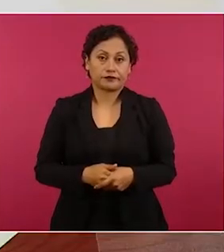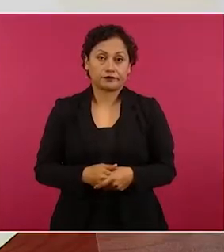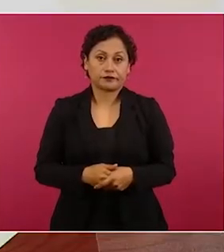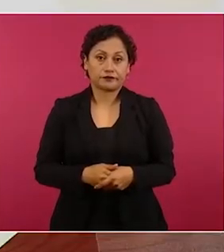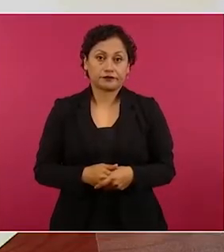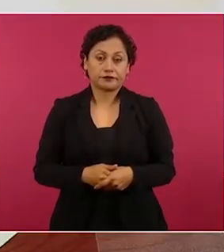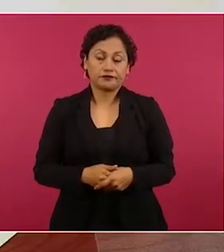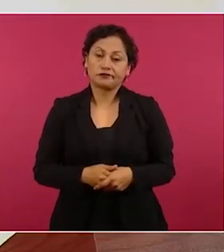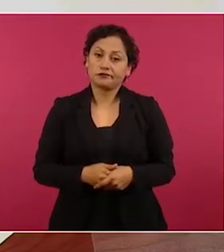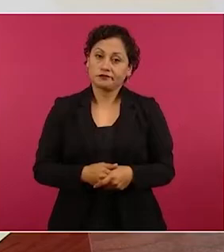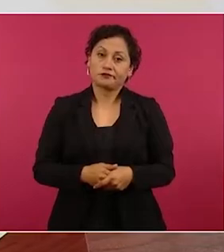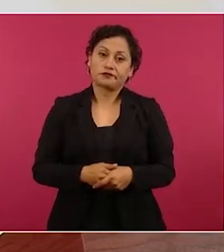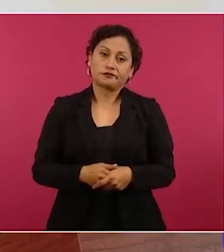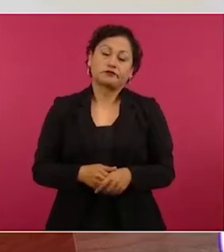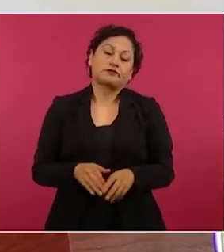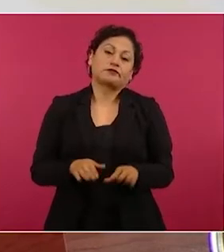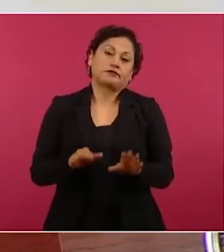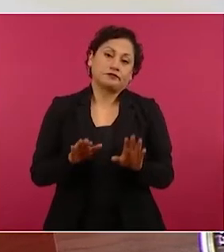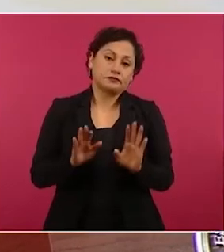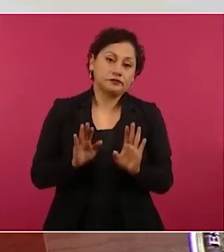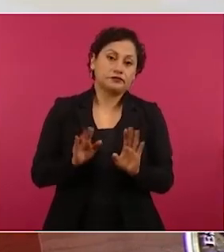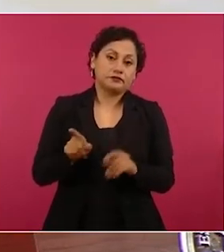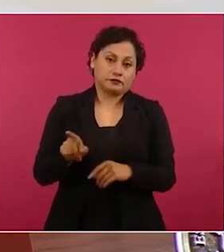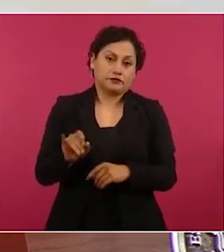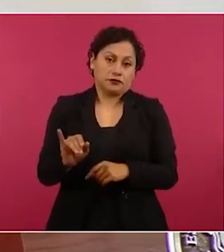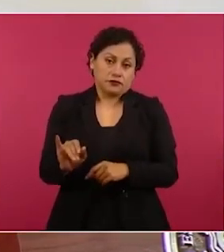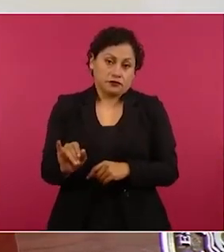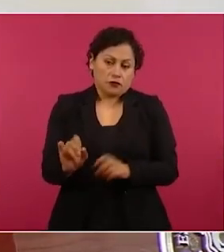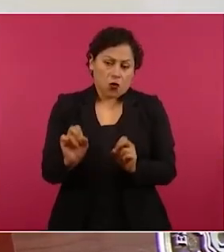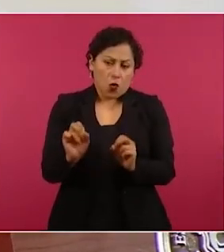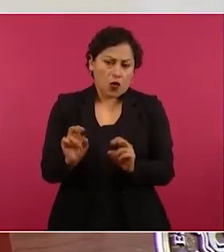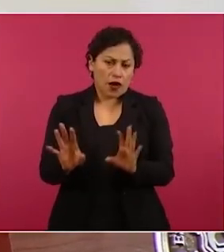Sí, nada más que esto no es un asunto nada más jurídico.